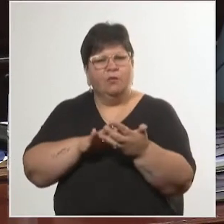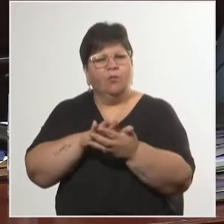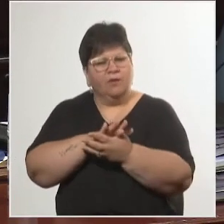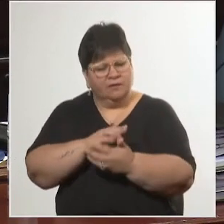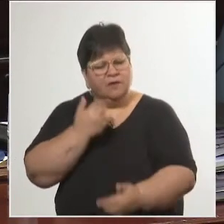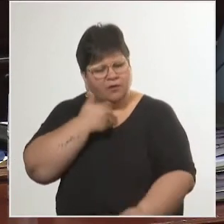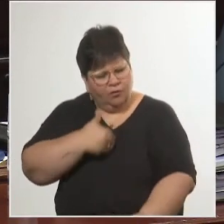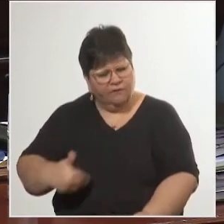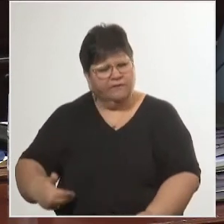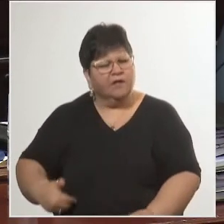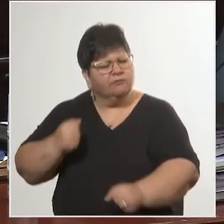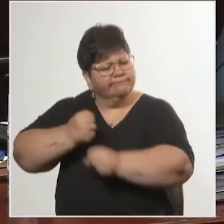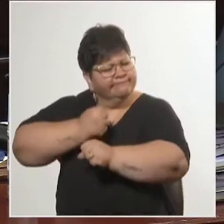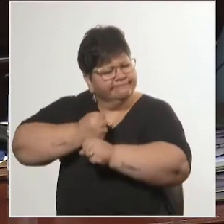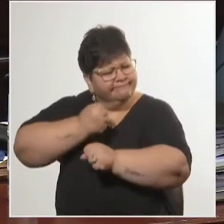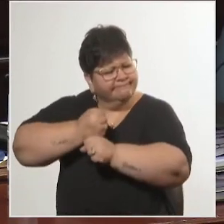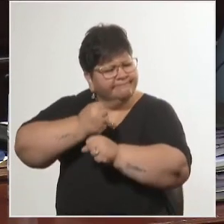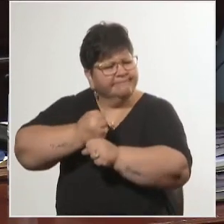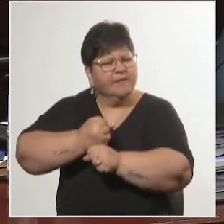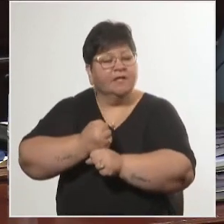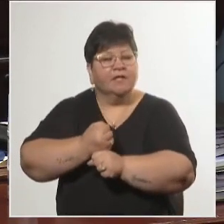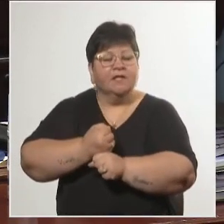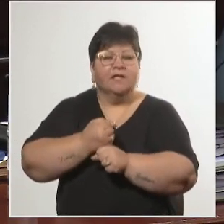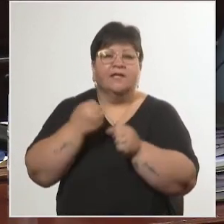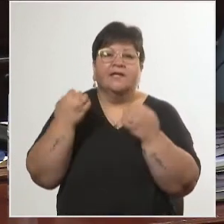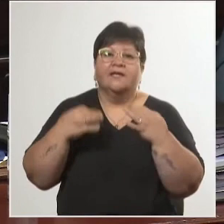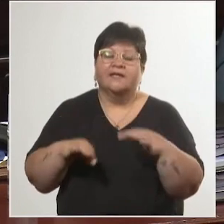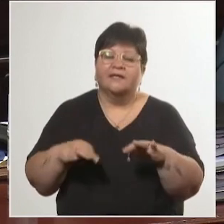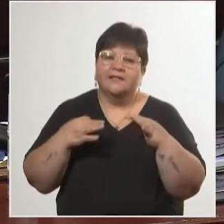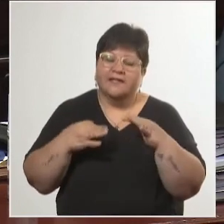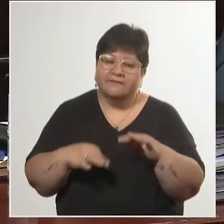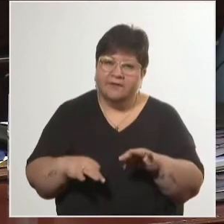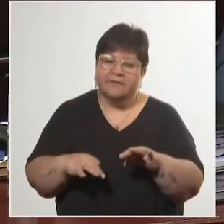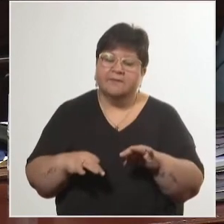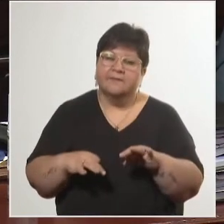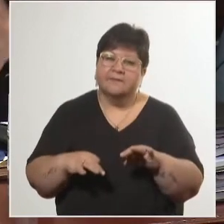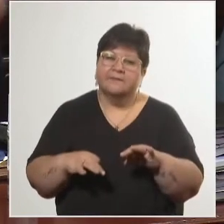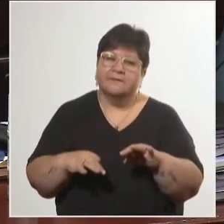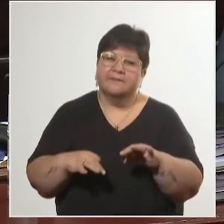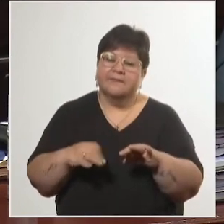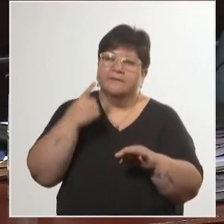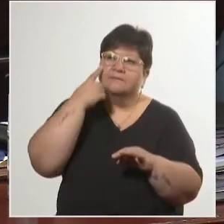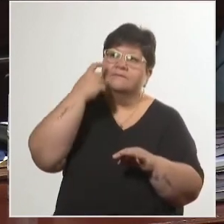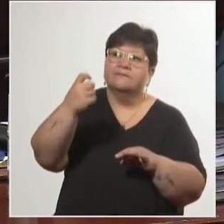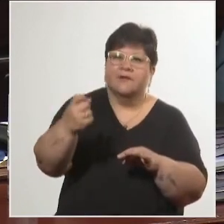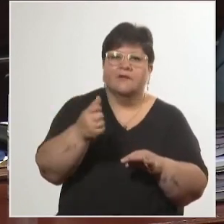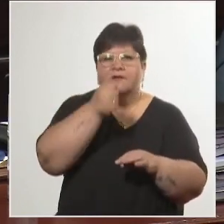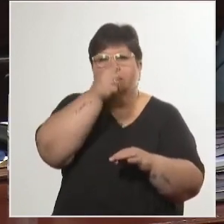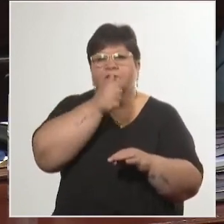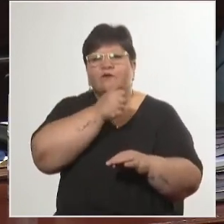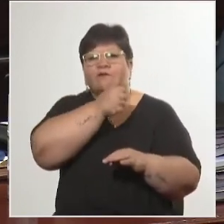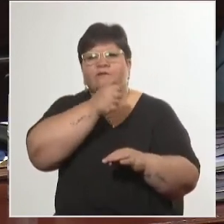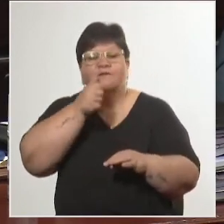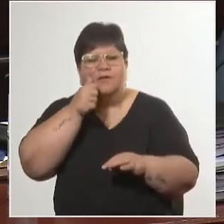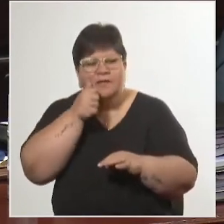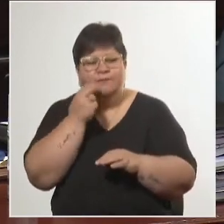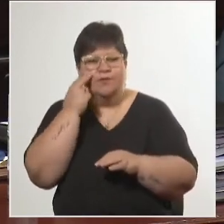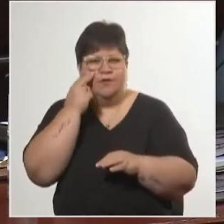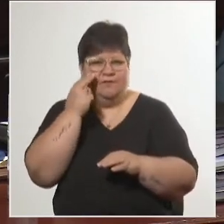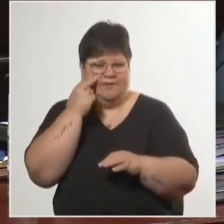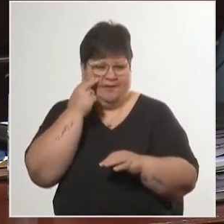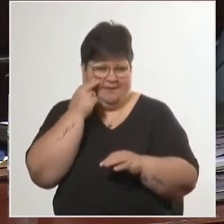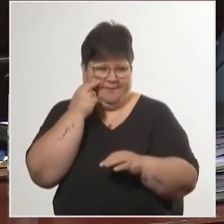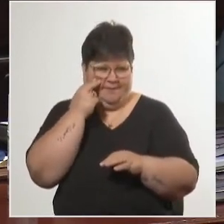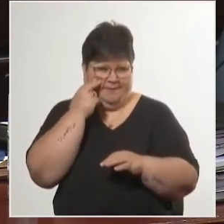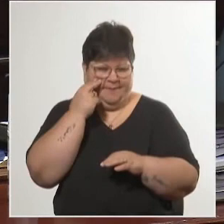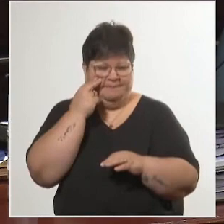y creo que la misma es buena para que saquemos conclusiones que resuelvan los problemas de fondo, por lo menos